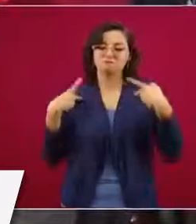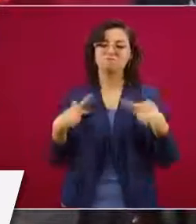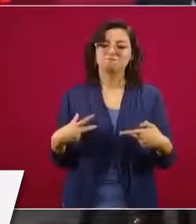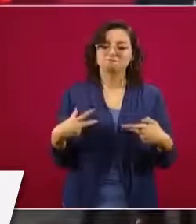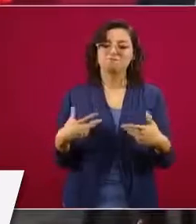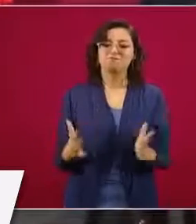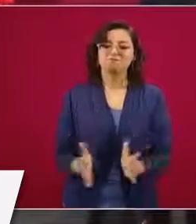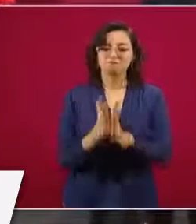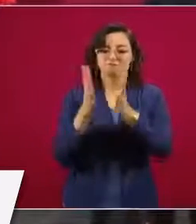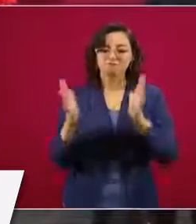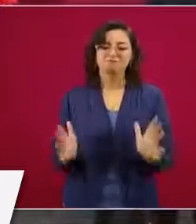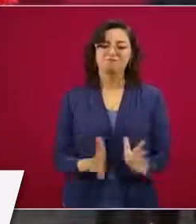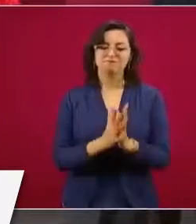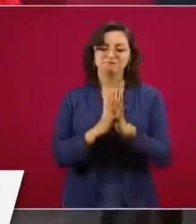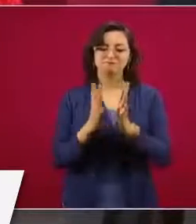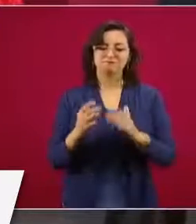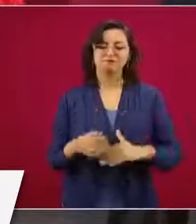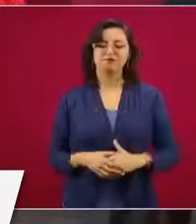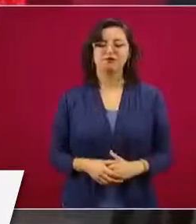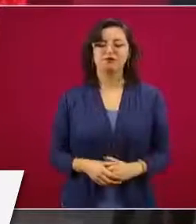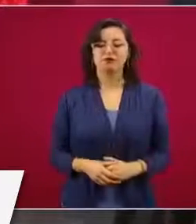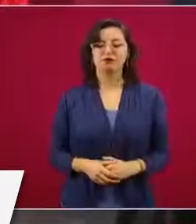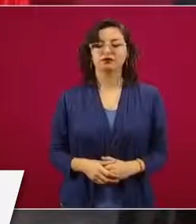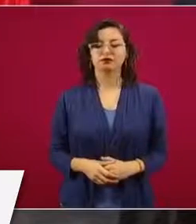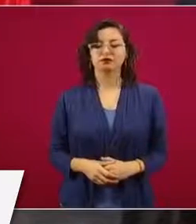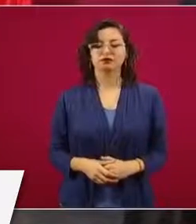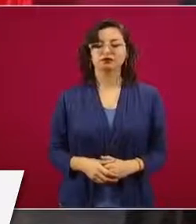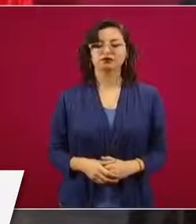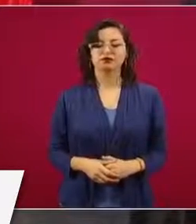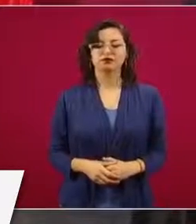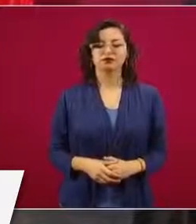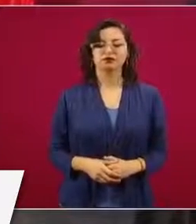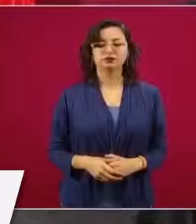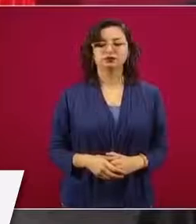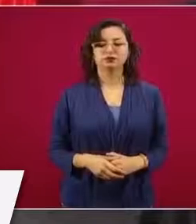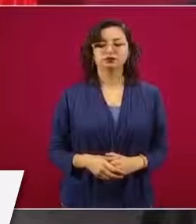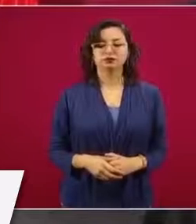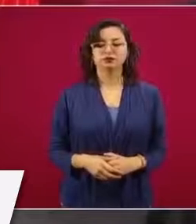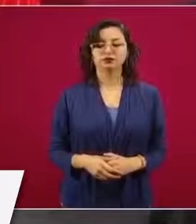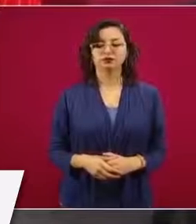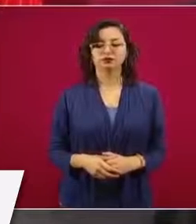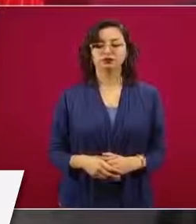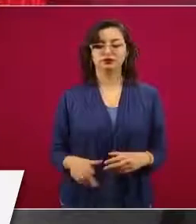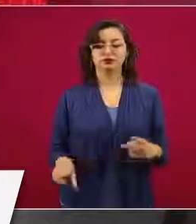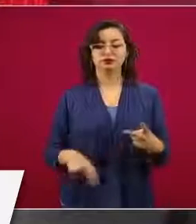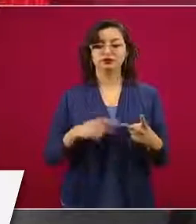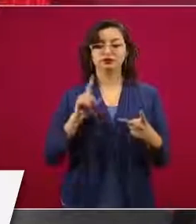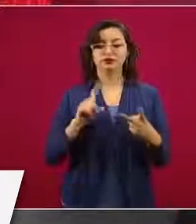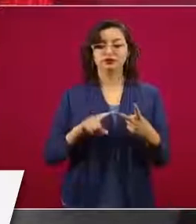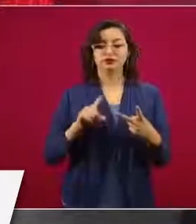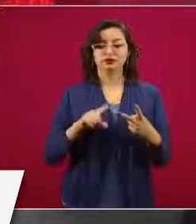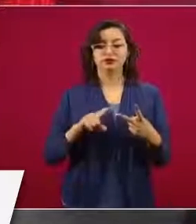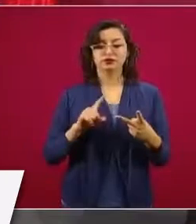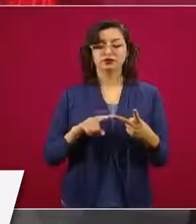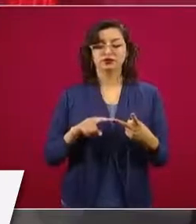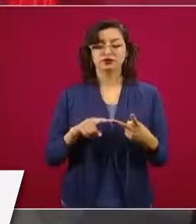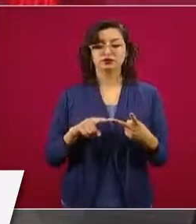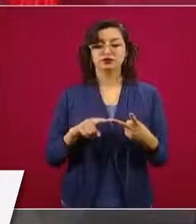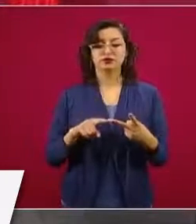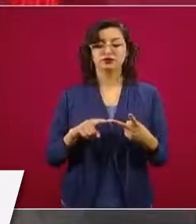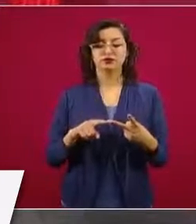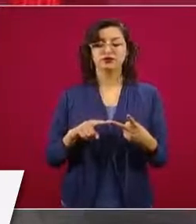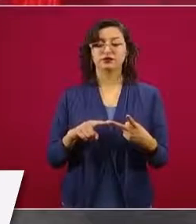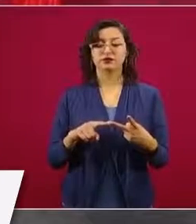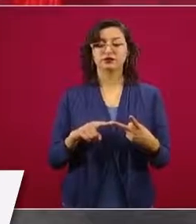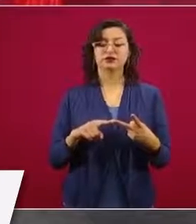gente. Lo segundo es el